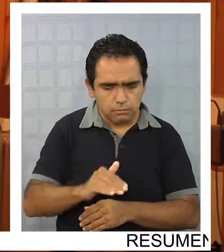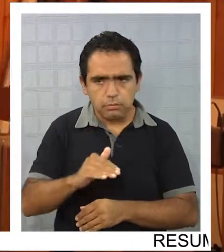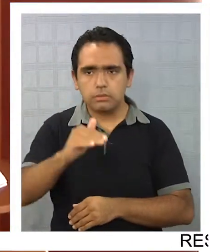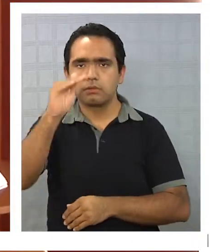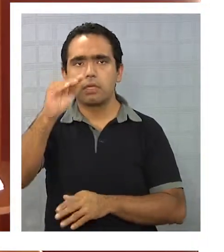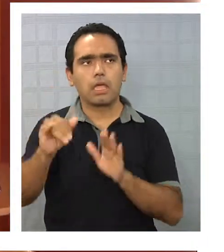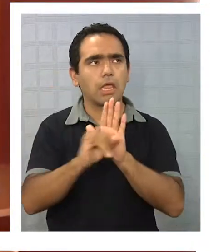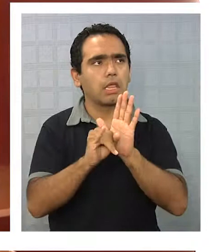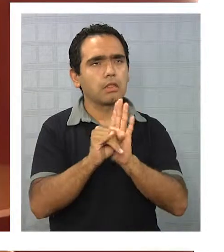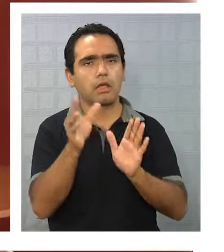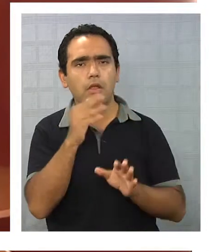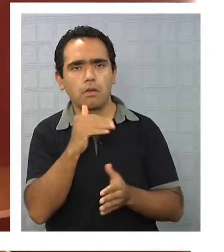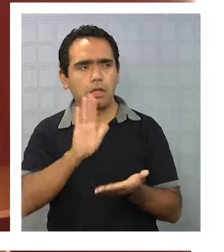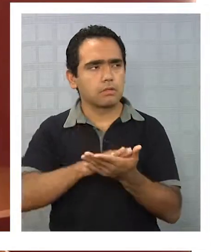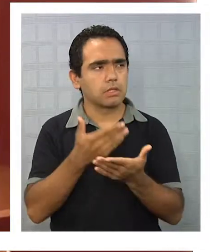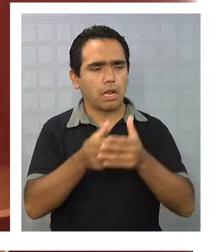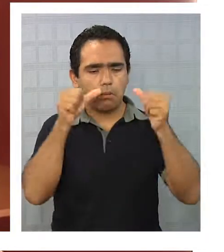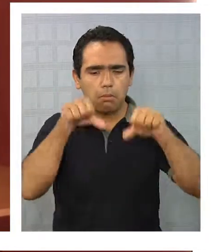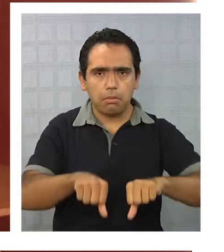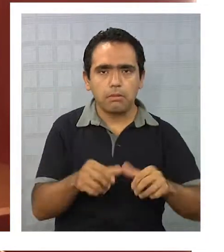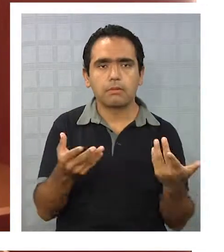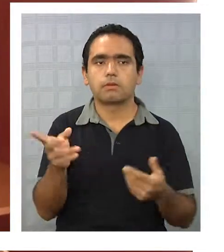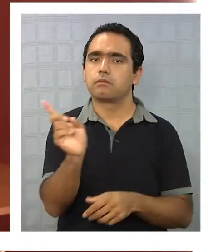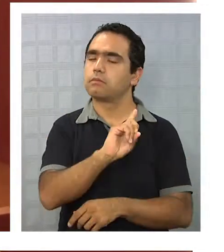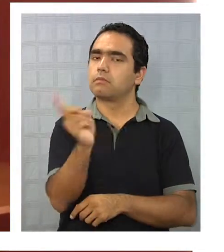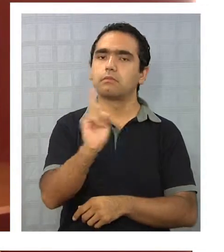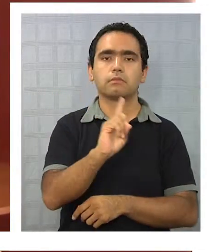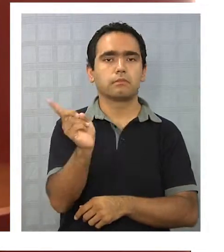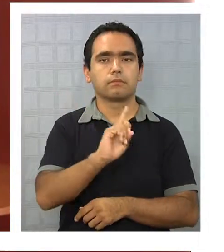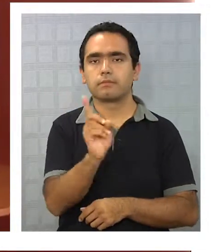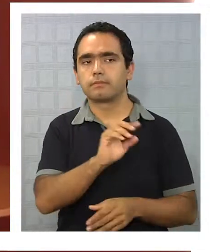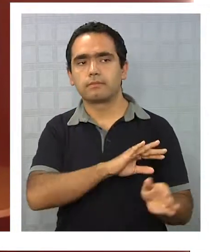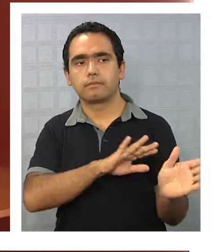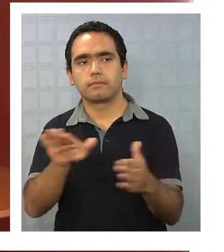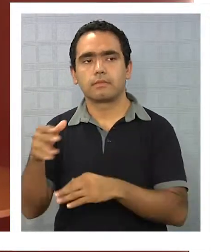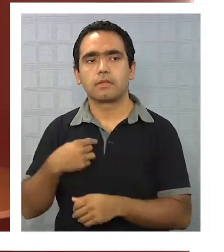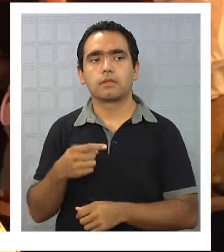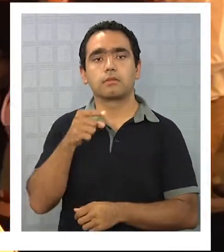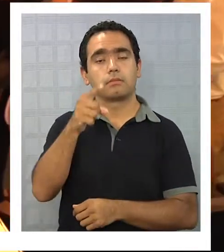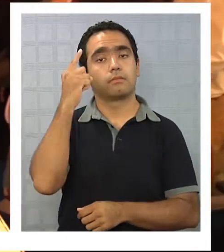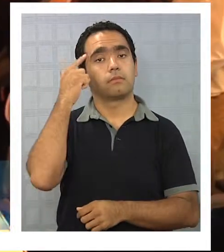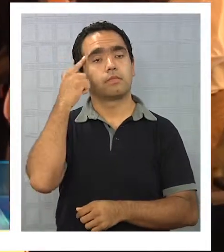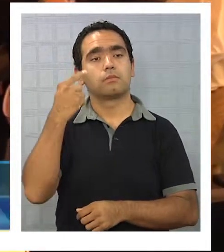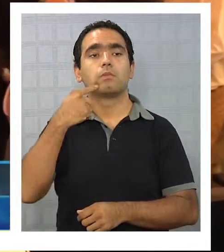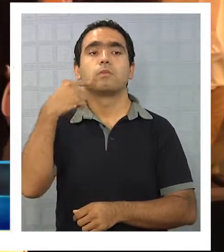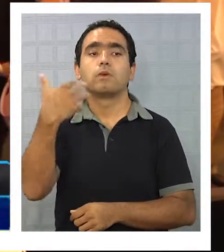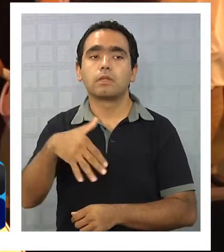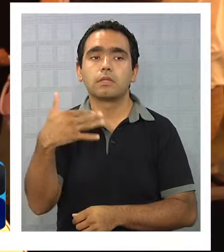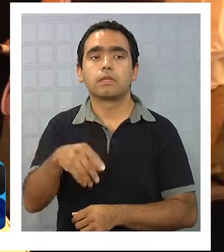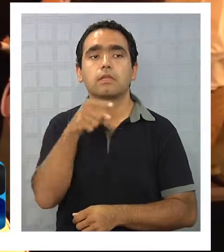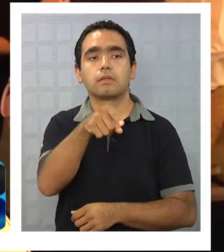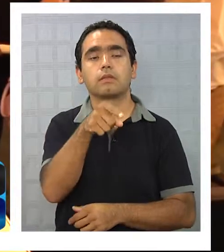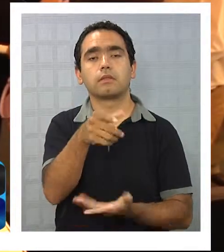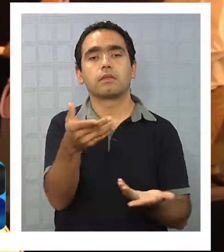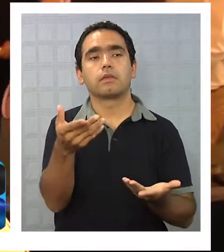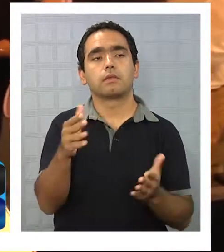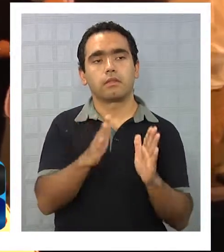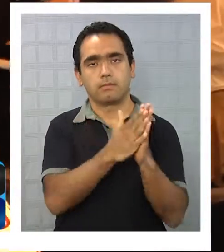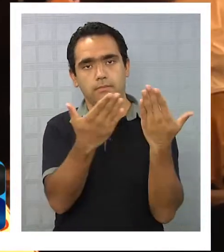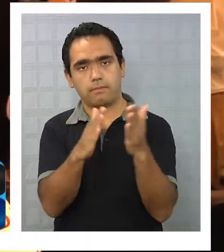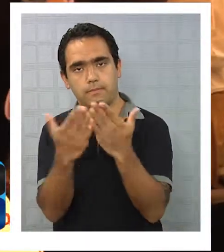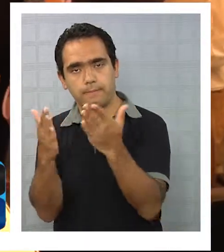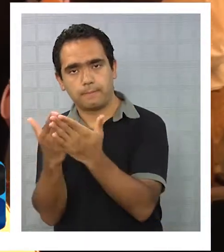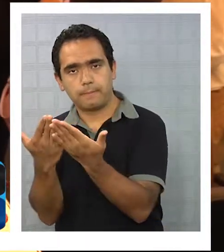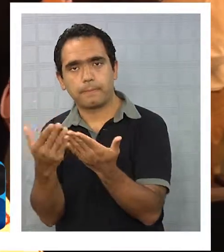problema, con una problemática social, de salud. Para nada, al contrario. Me parece tremendamente relevante que